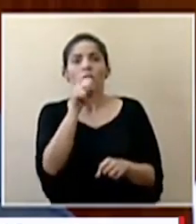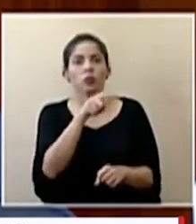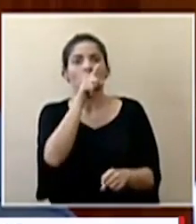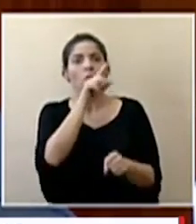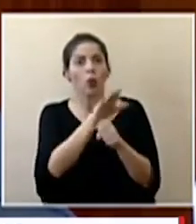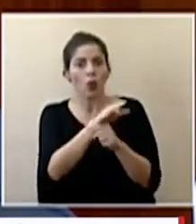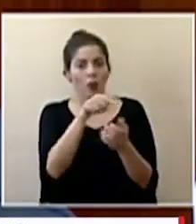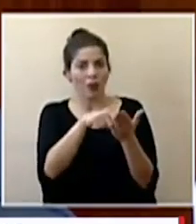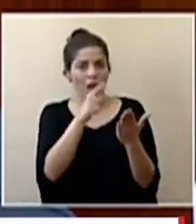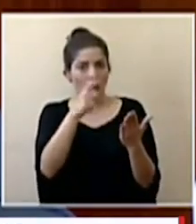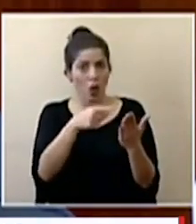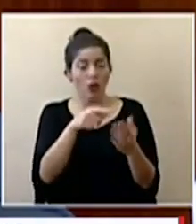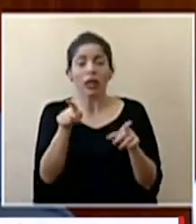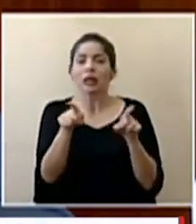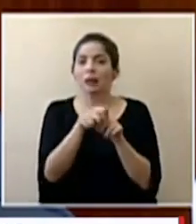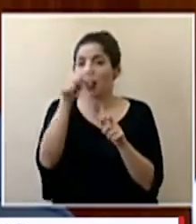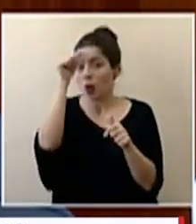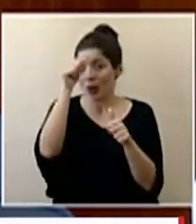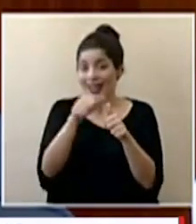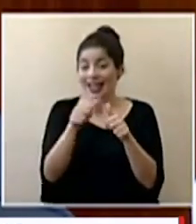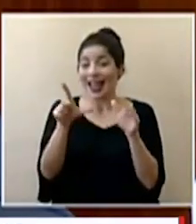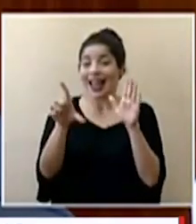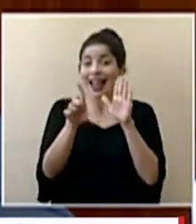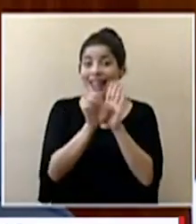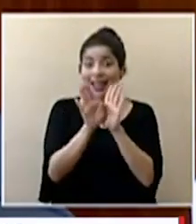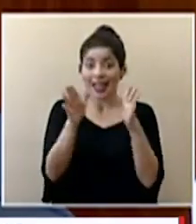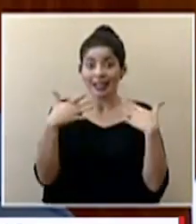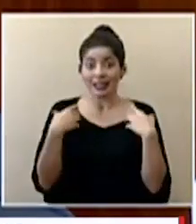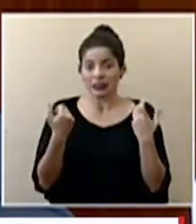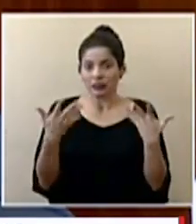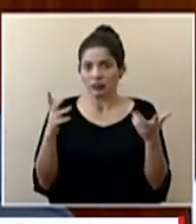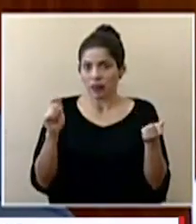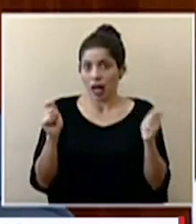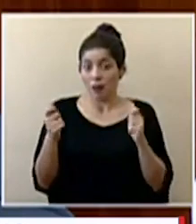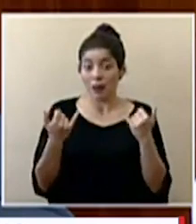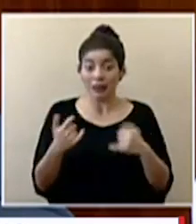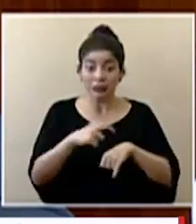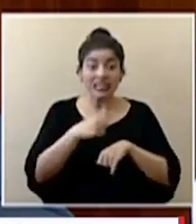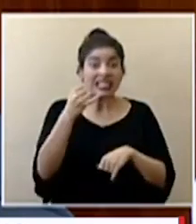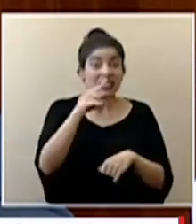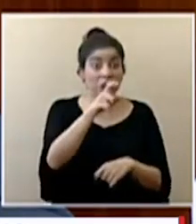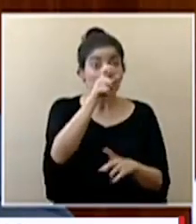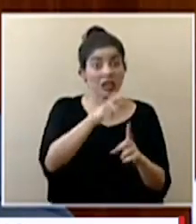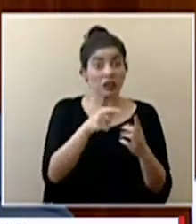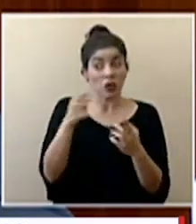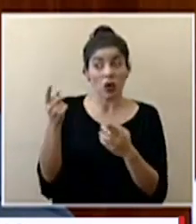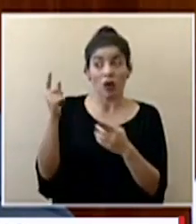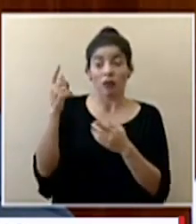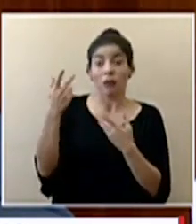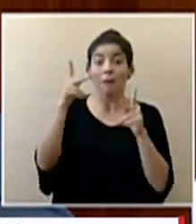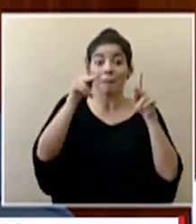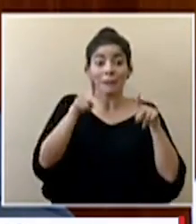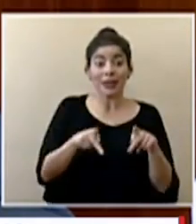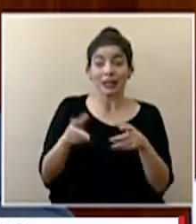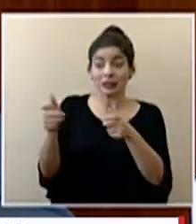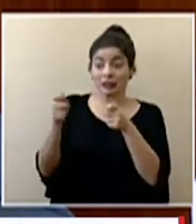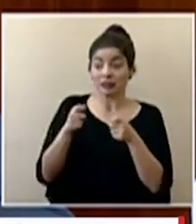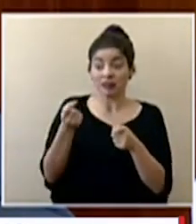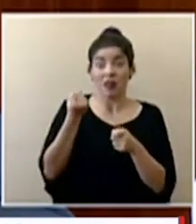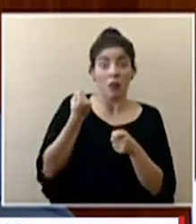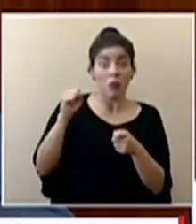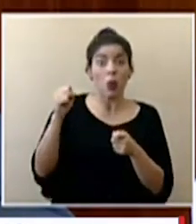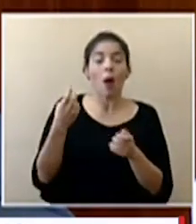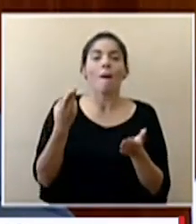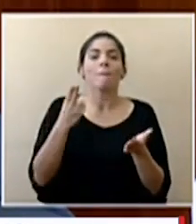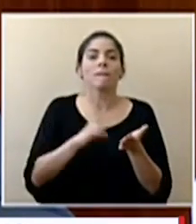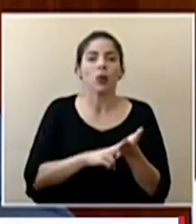orden sanitaria ya recordemos que la ley general de salud fue modificada y que en este momento un incumplimiento de una orden sanitaria va con multas que van